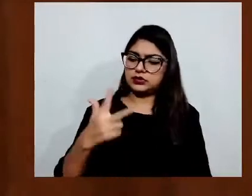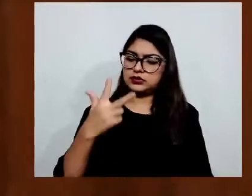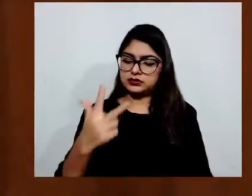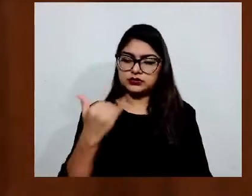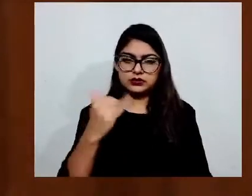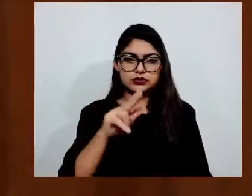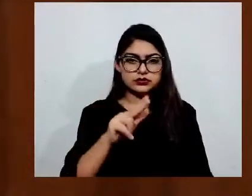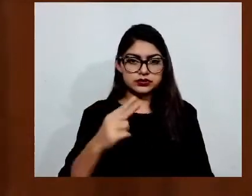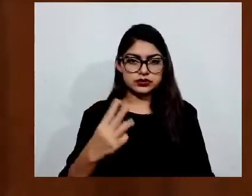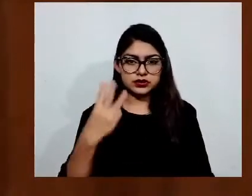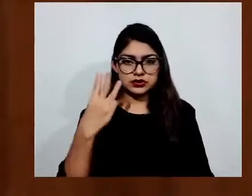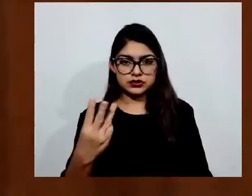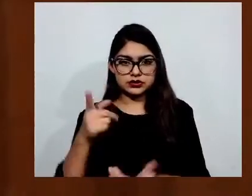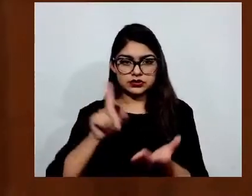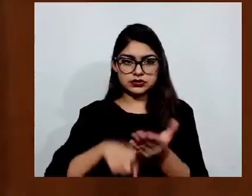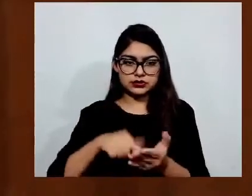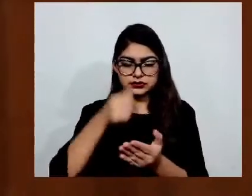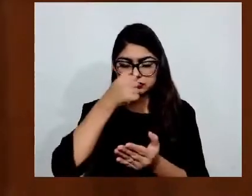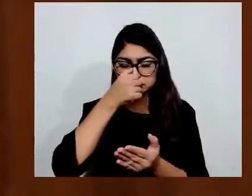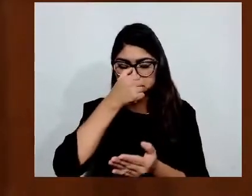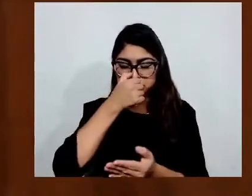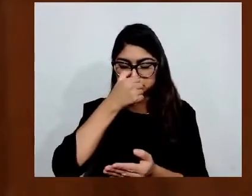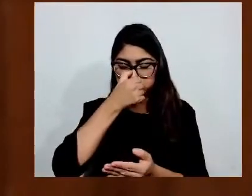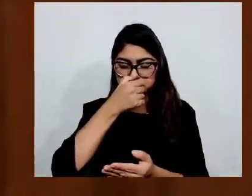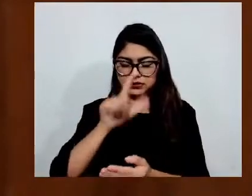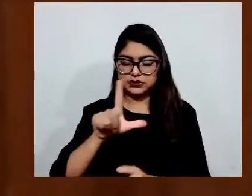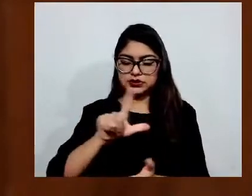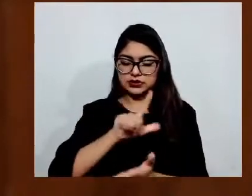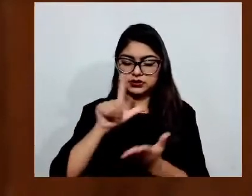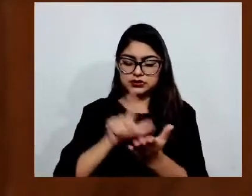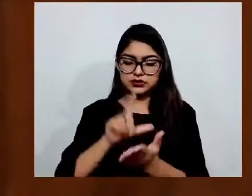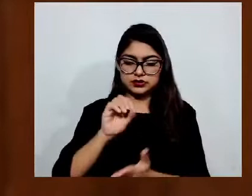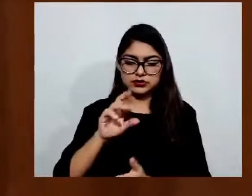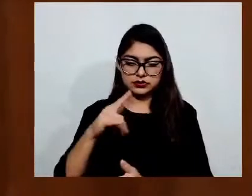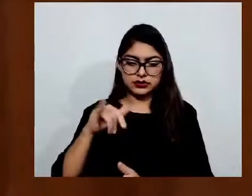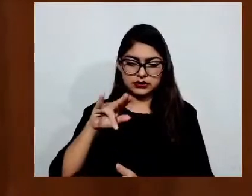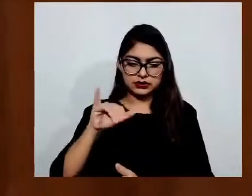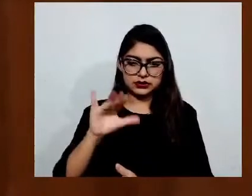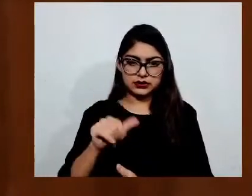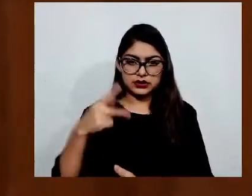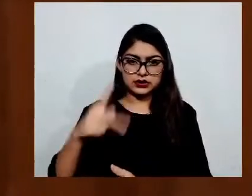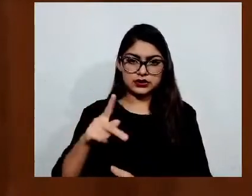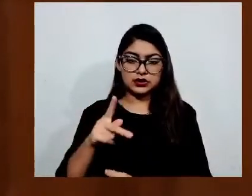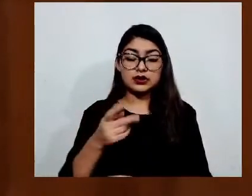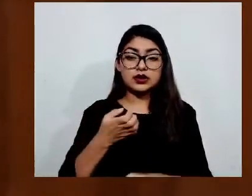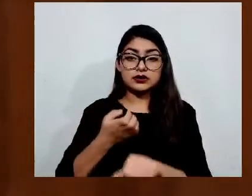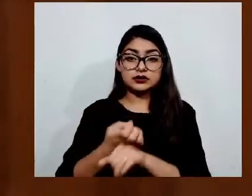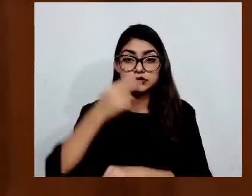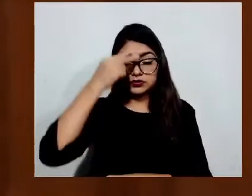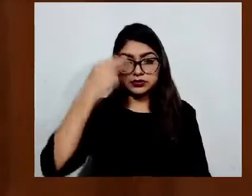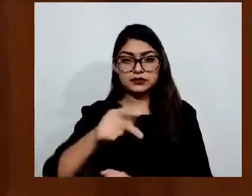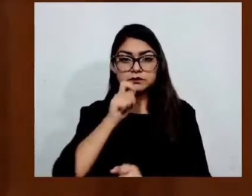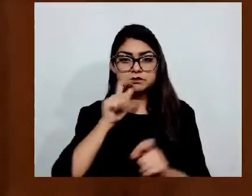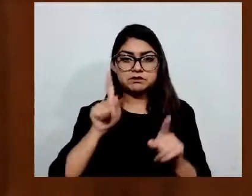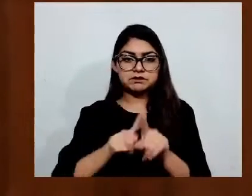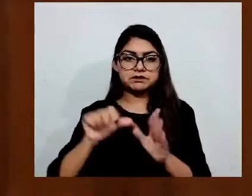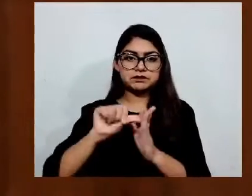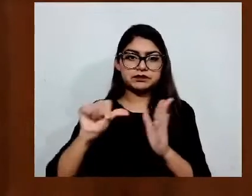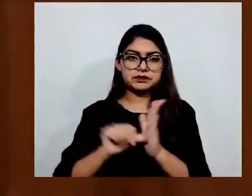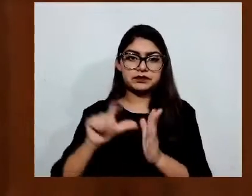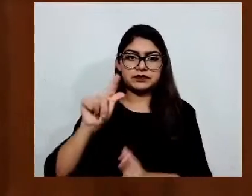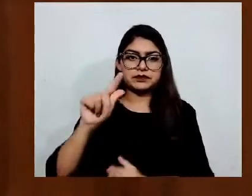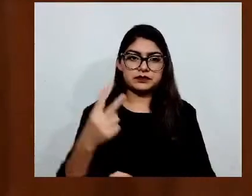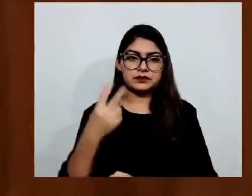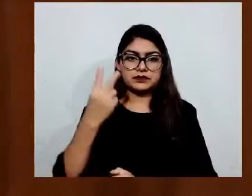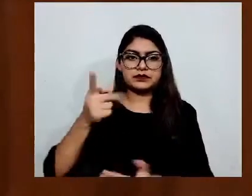del Estado de México y Soberano, así como el 72 del Reglamento del Poder Legislativo del Estado Libre y